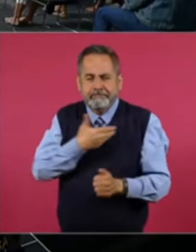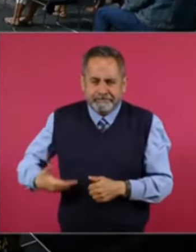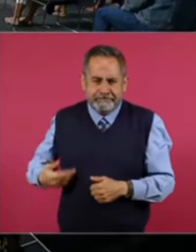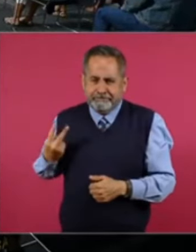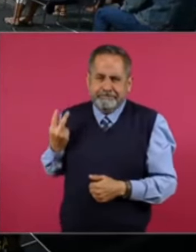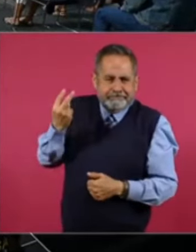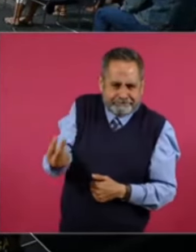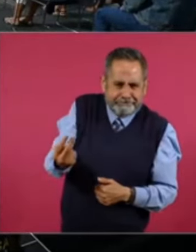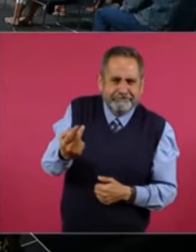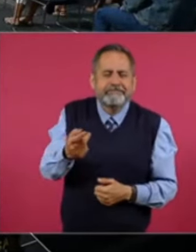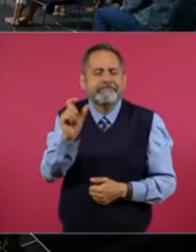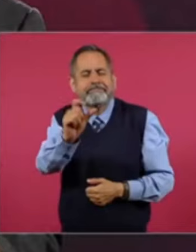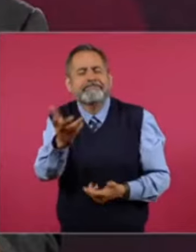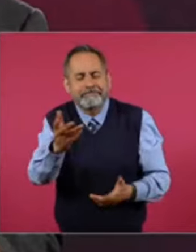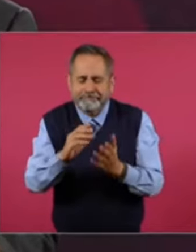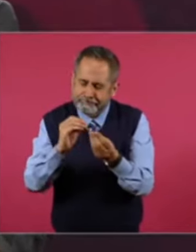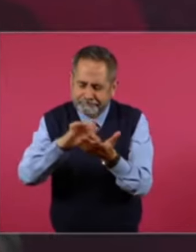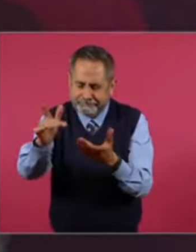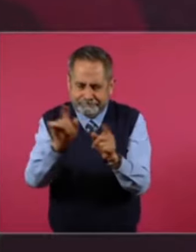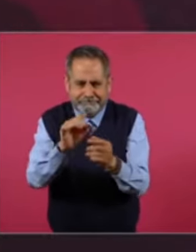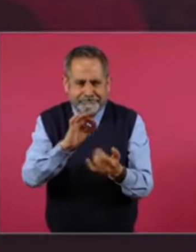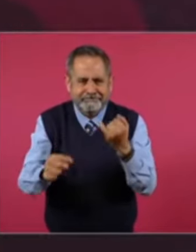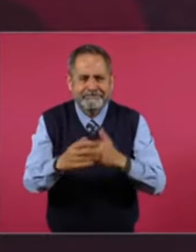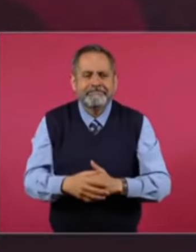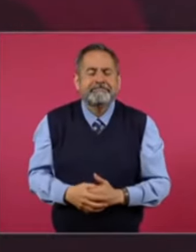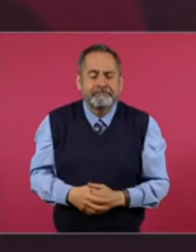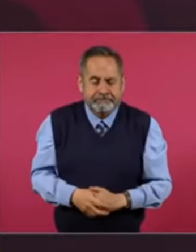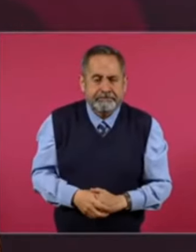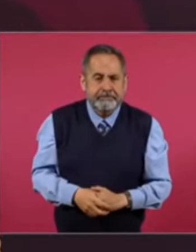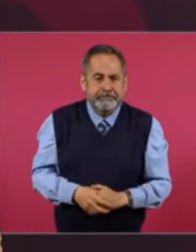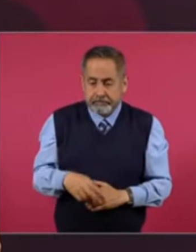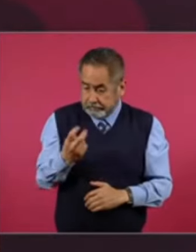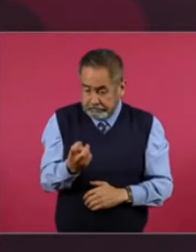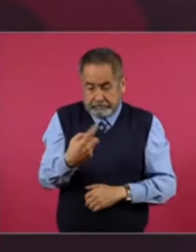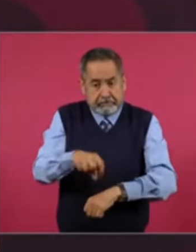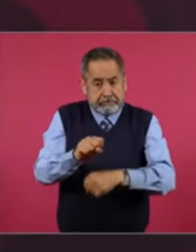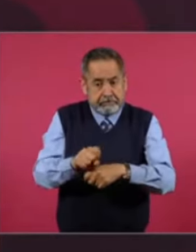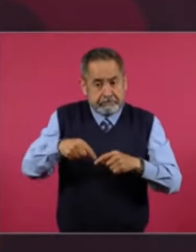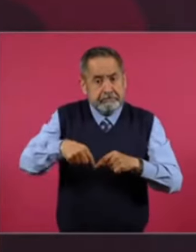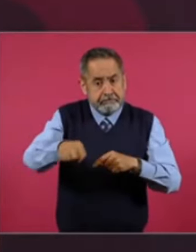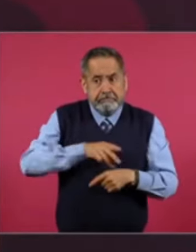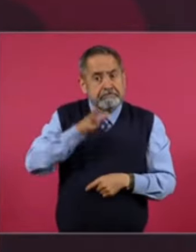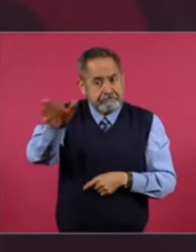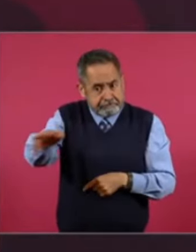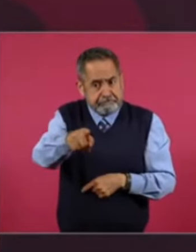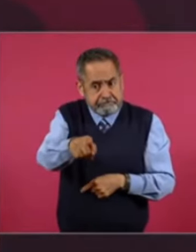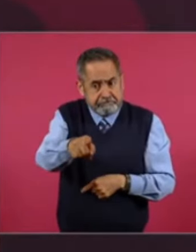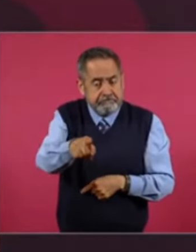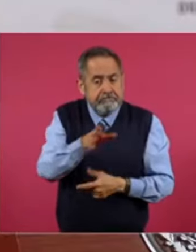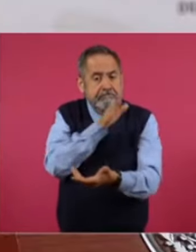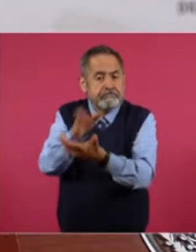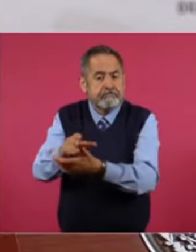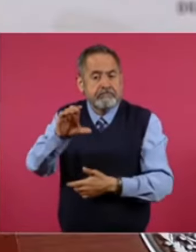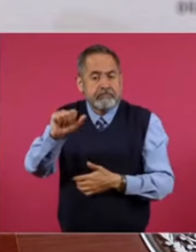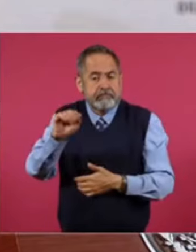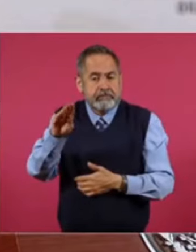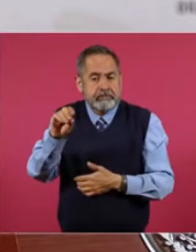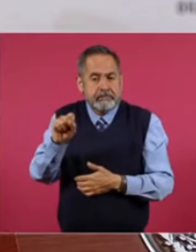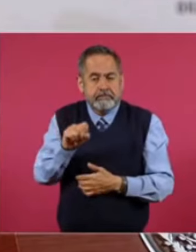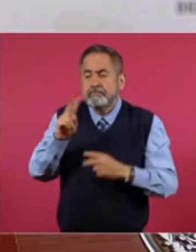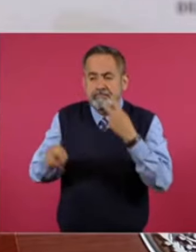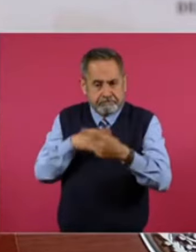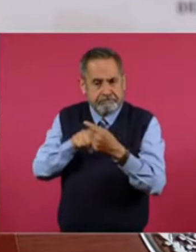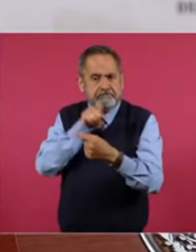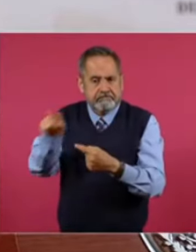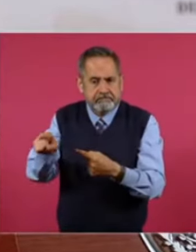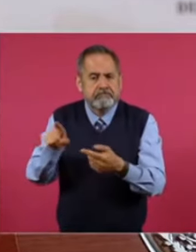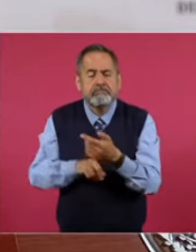Muchas gracias. Si. Vamos a estar. Esta semana. Vamos a estar en Los Cabos. Vamos